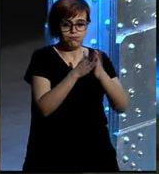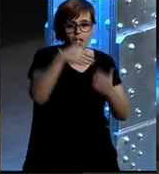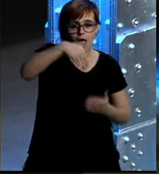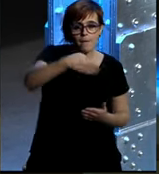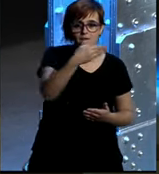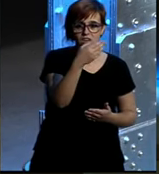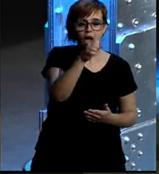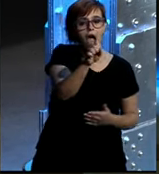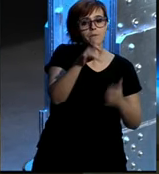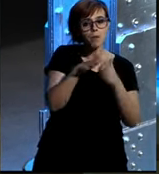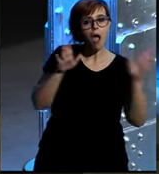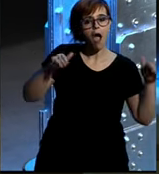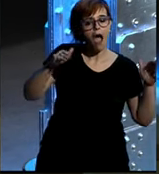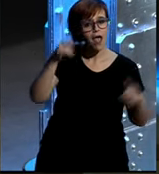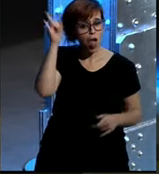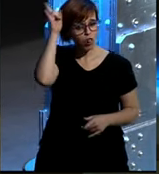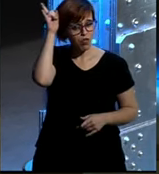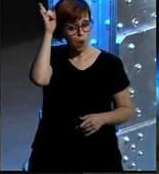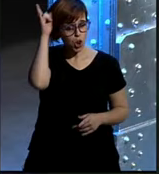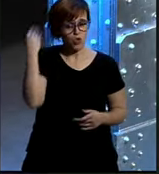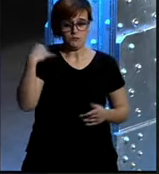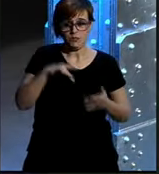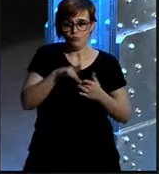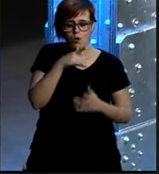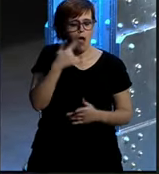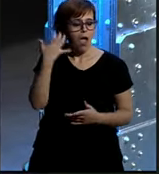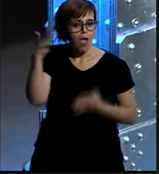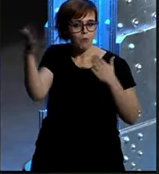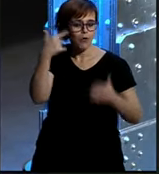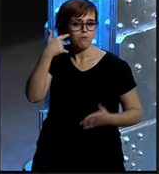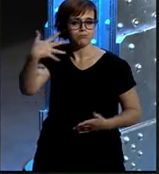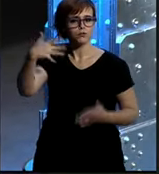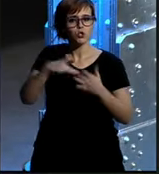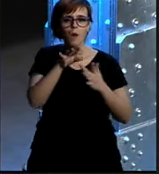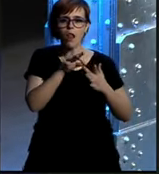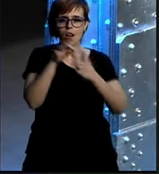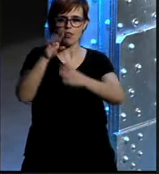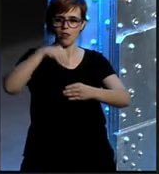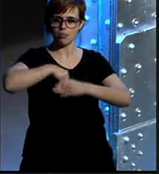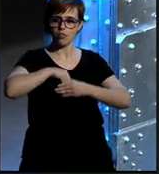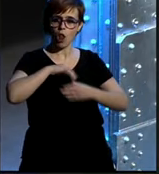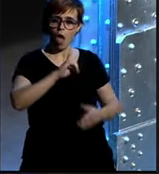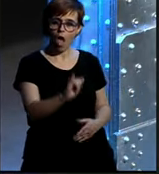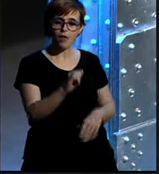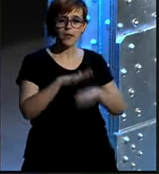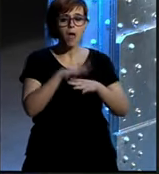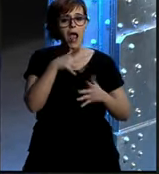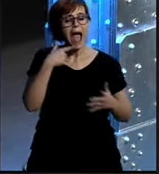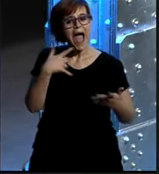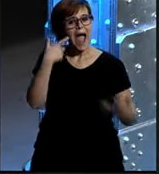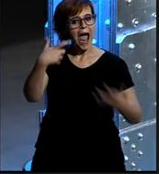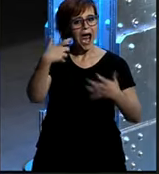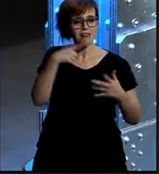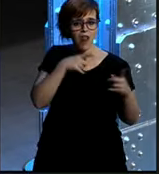Ángeles o Demonios que fue un hito en su momento el líder que llevas dentro el arte de la guerra hoy y